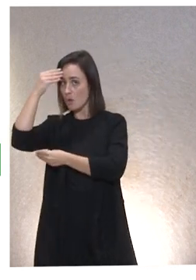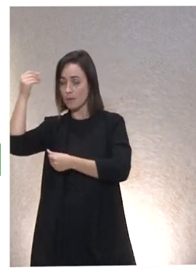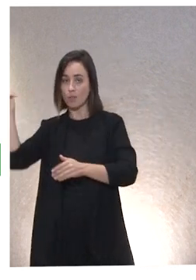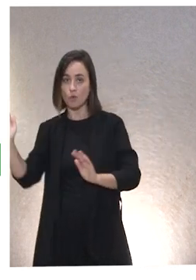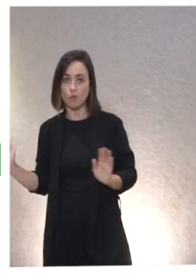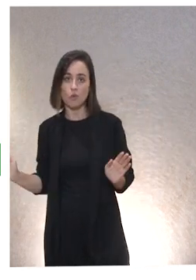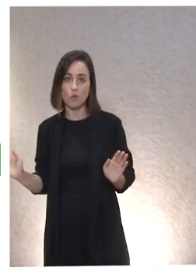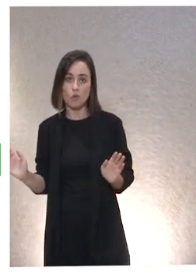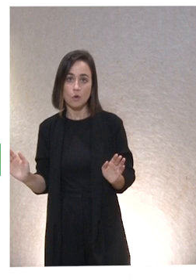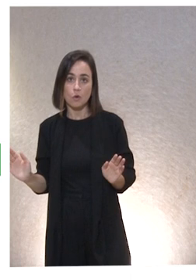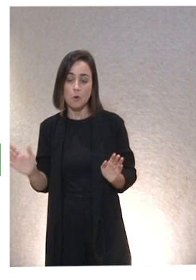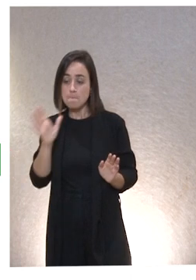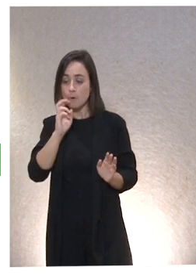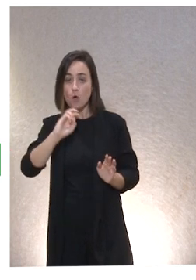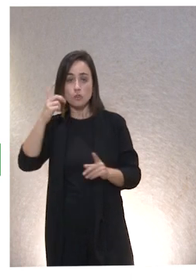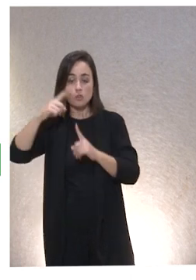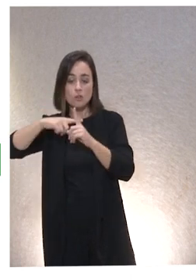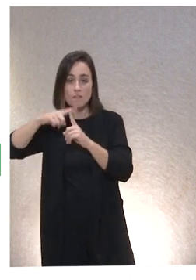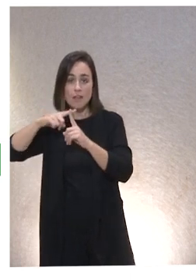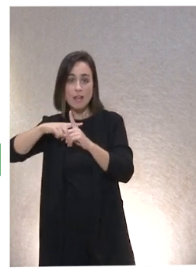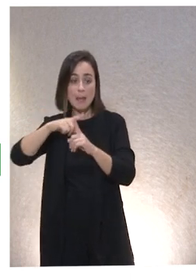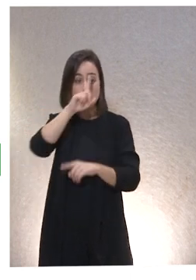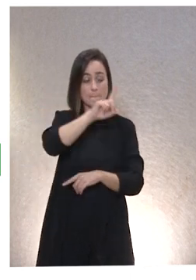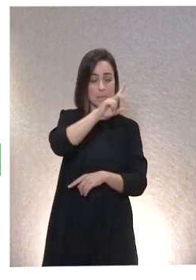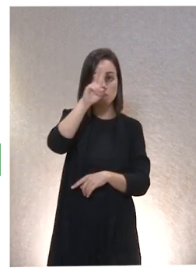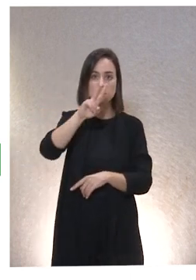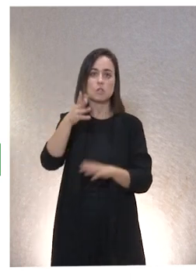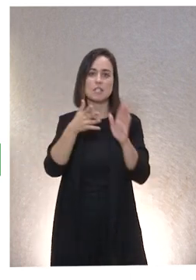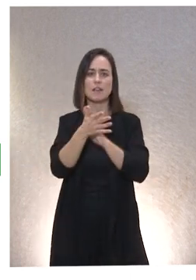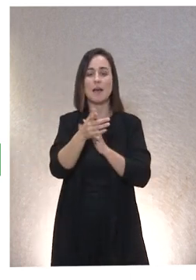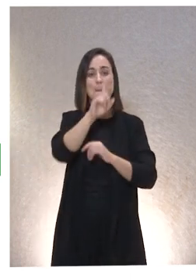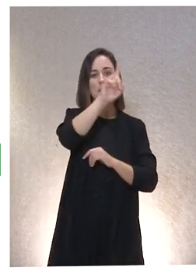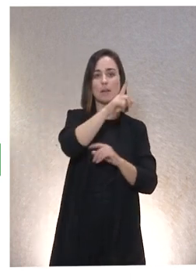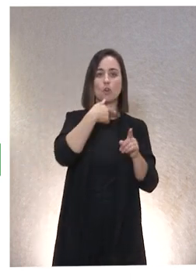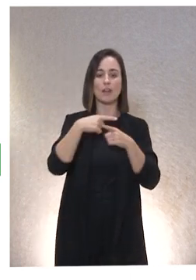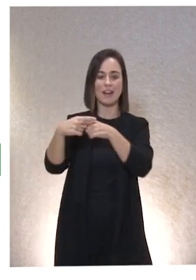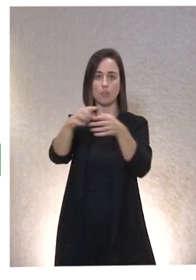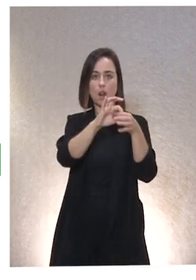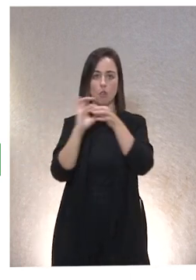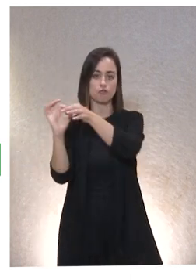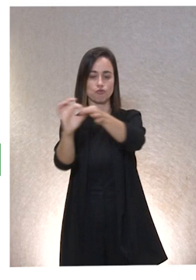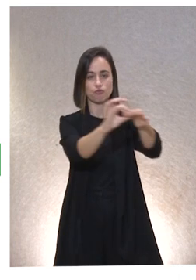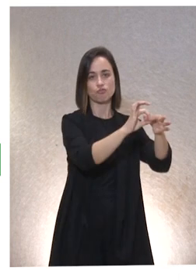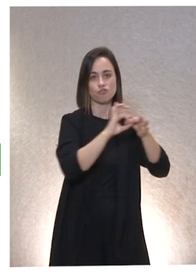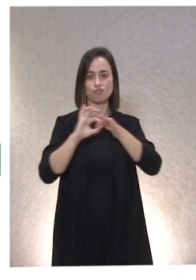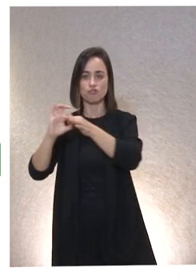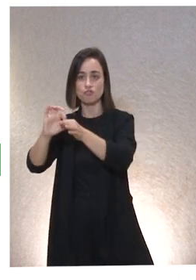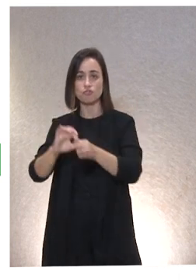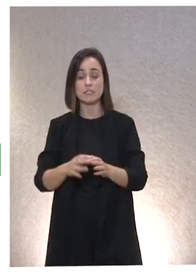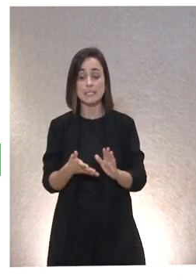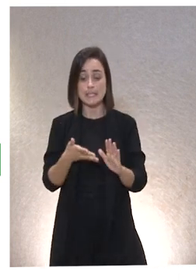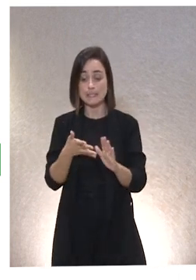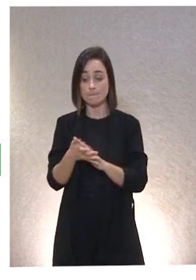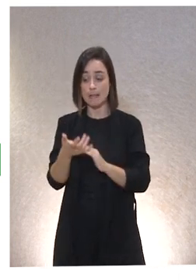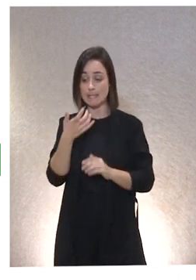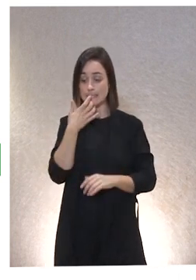Porque hay un segundo nivel, lo del primero y segundo no es jerárquico, están interrelacionadas, en el cual, como yo no tenga